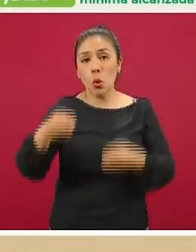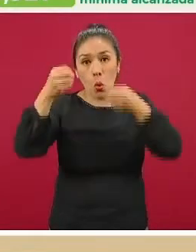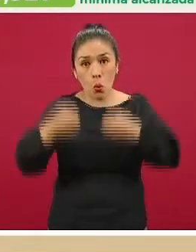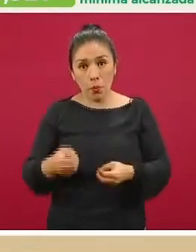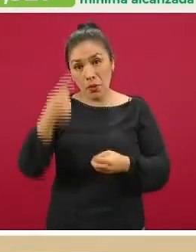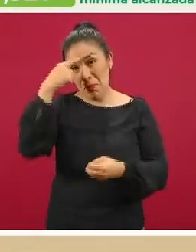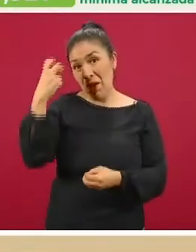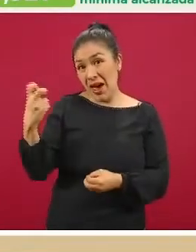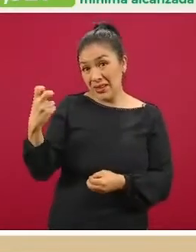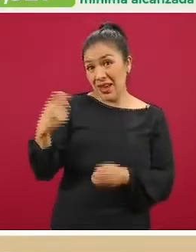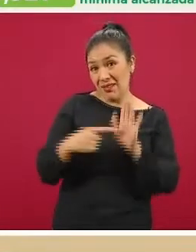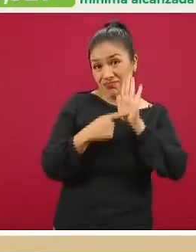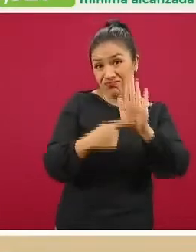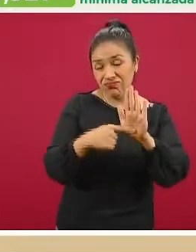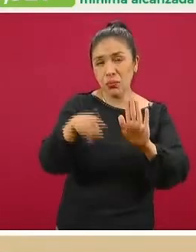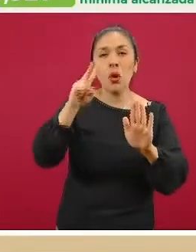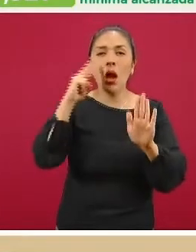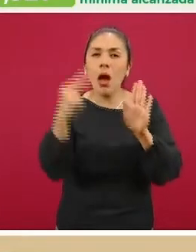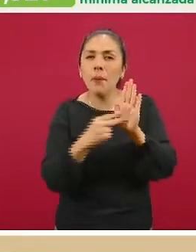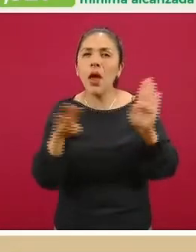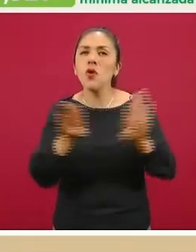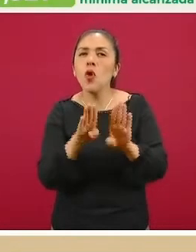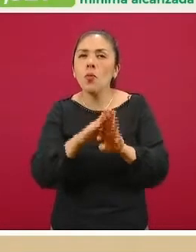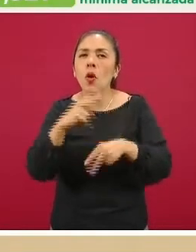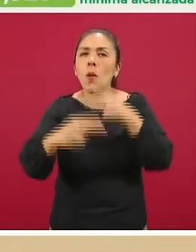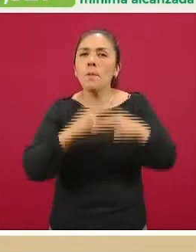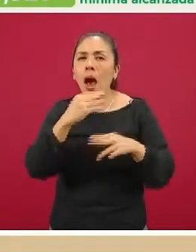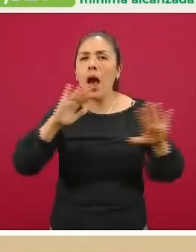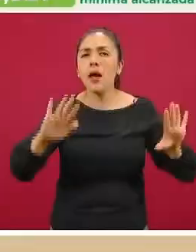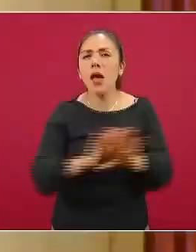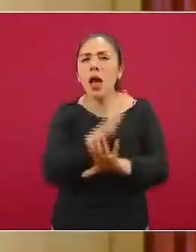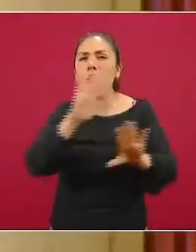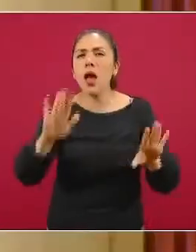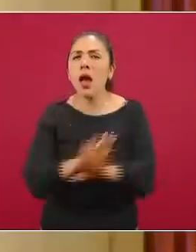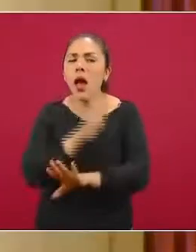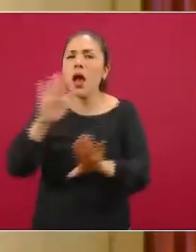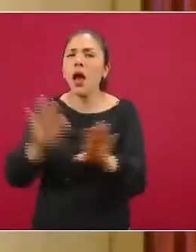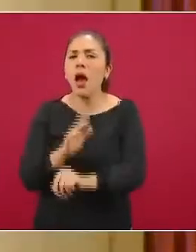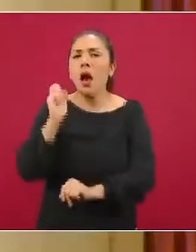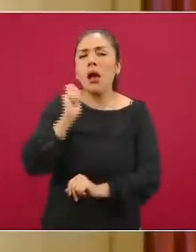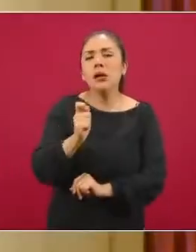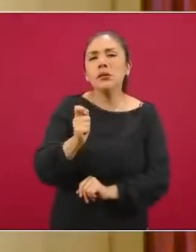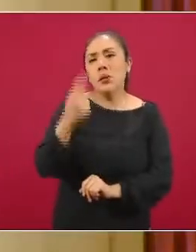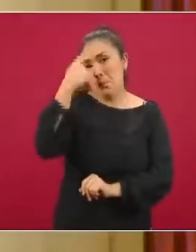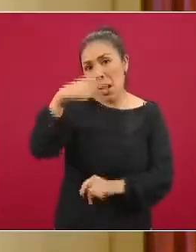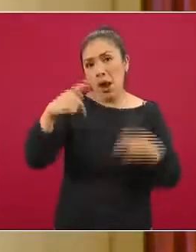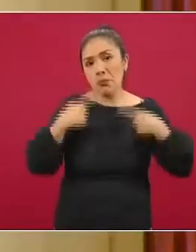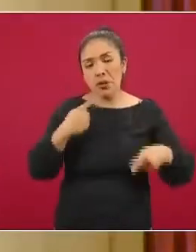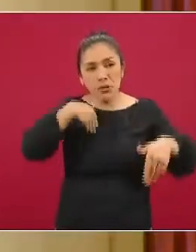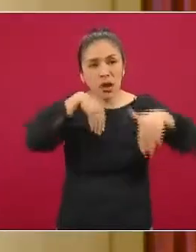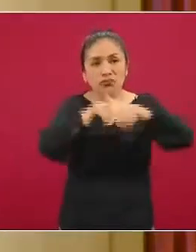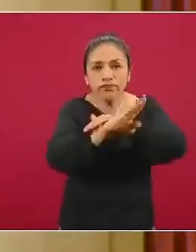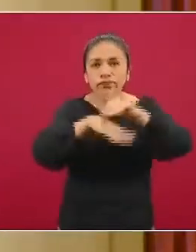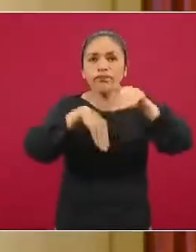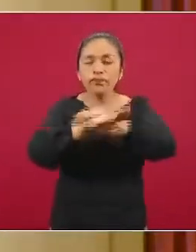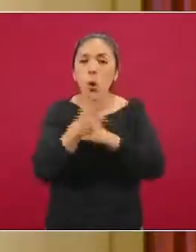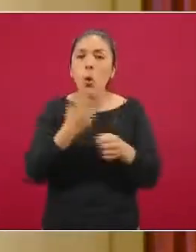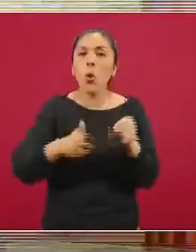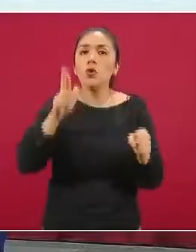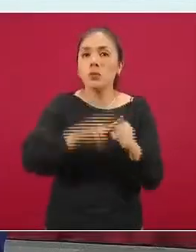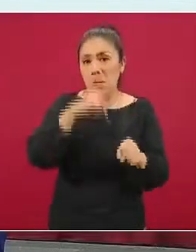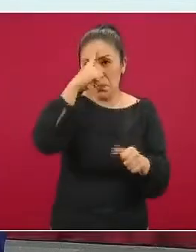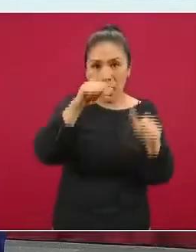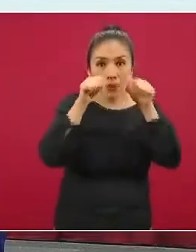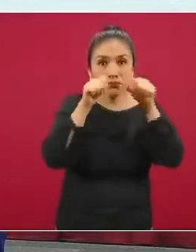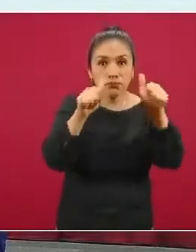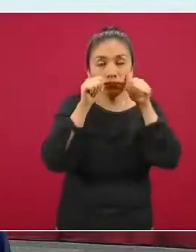cada dos días nos permite ver también la evolución de cómo se mantiene el ingreso y la carga de